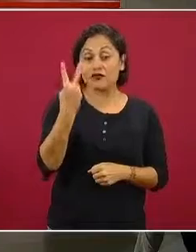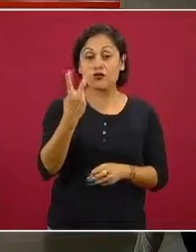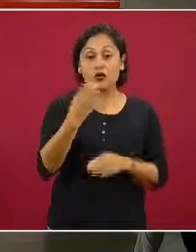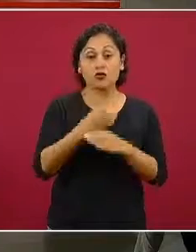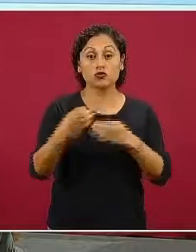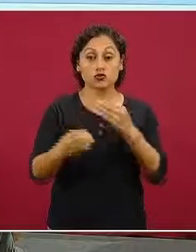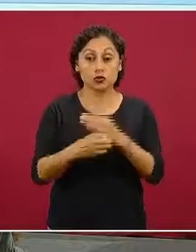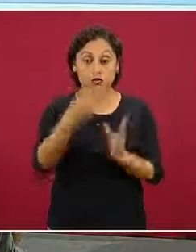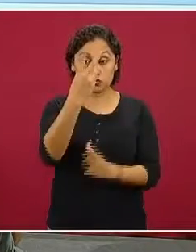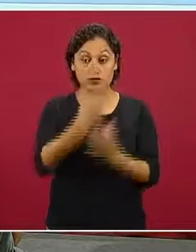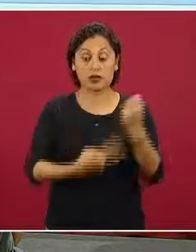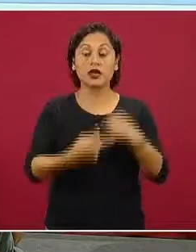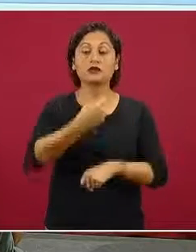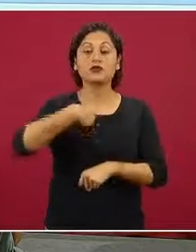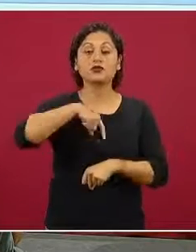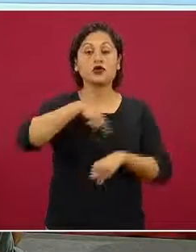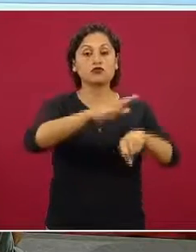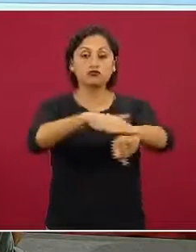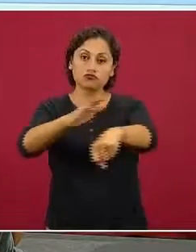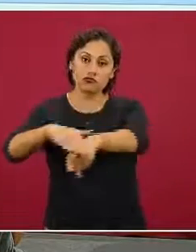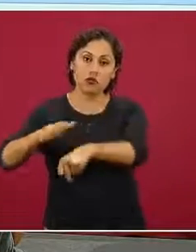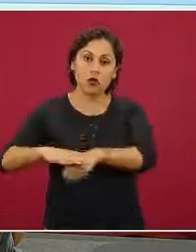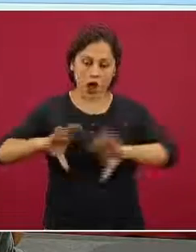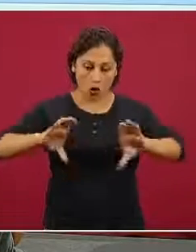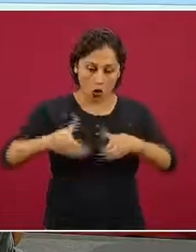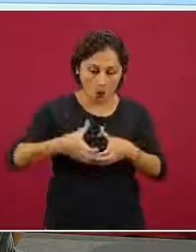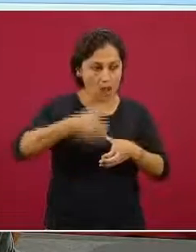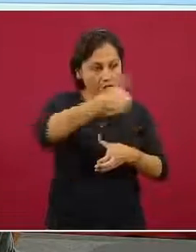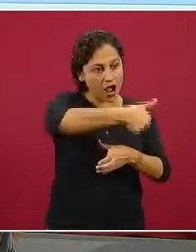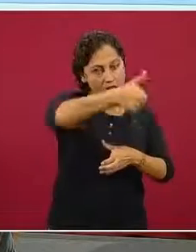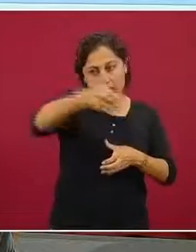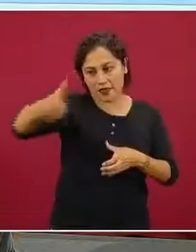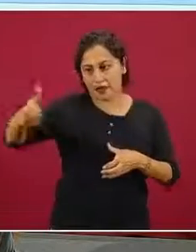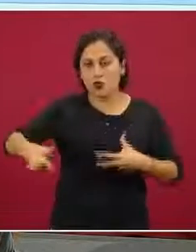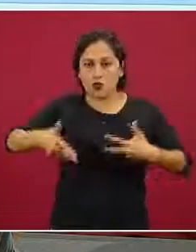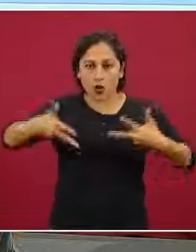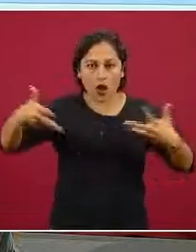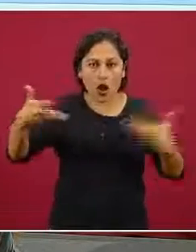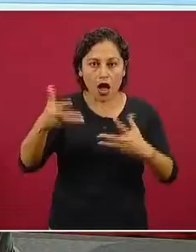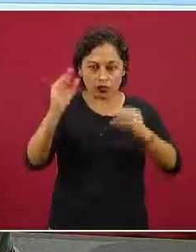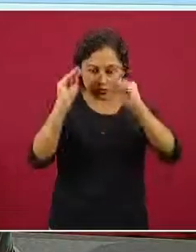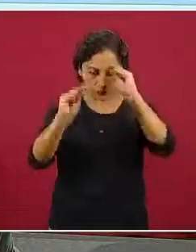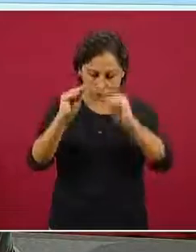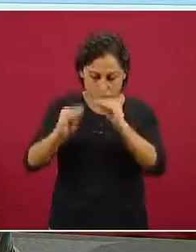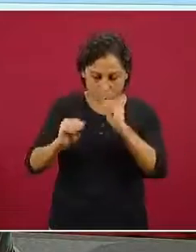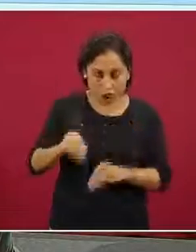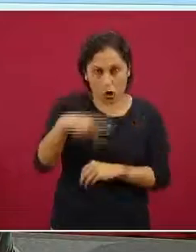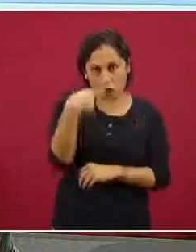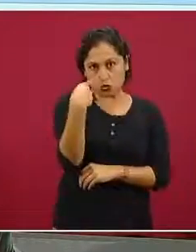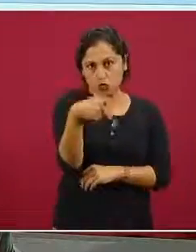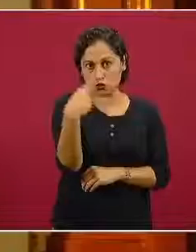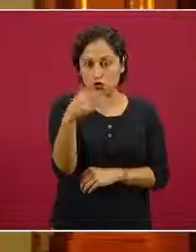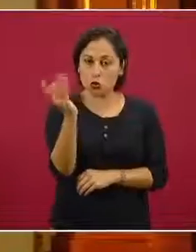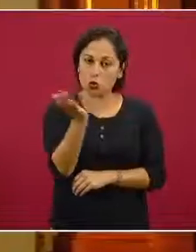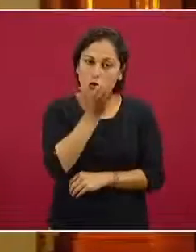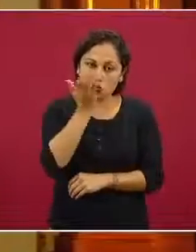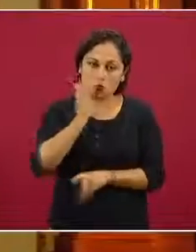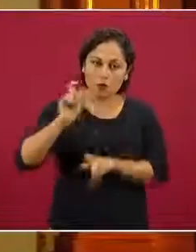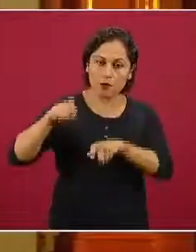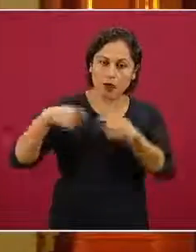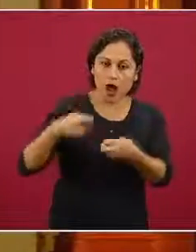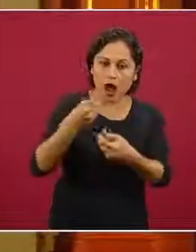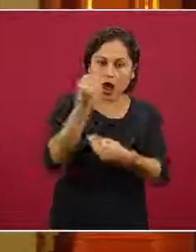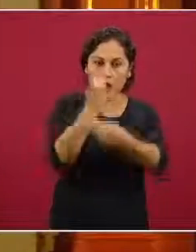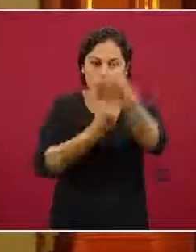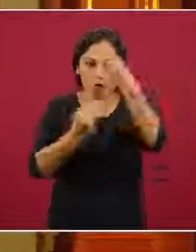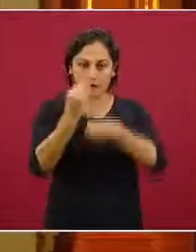participación de las comunidades para que las mismas comunidades vayan desarrollando los contenidos de estas canastas y así podamos tener el